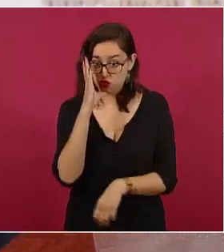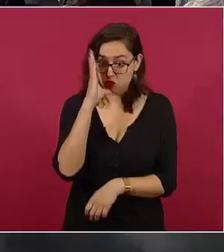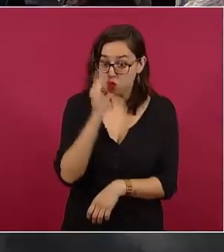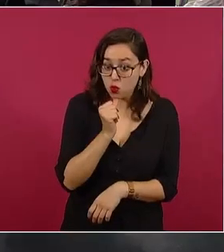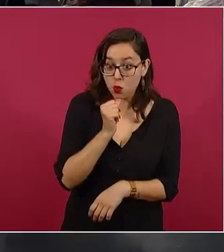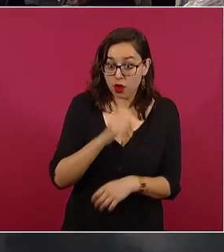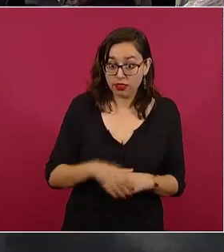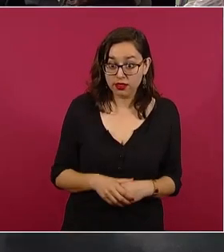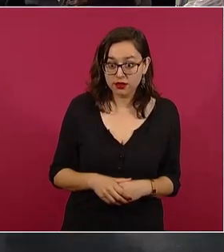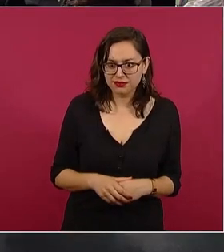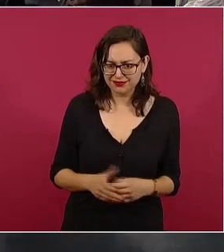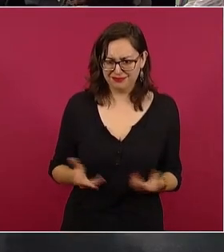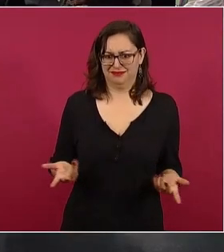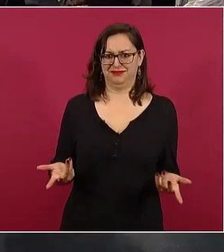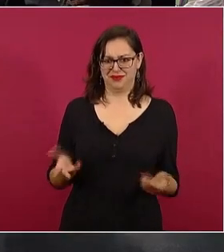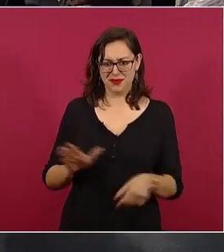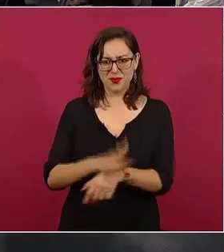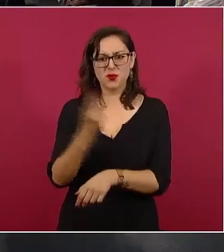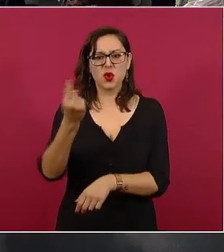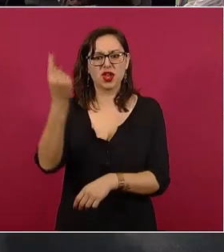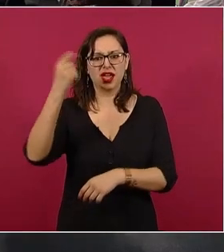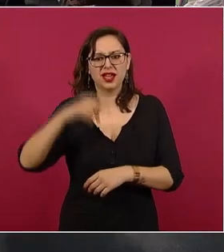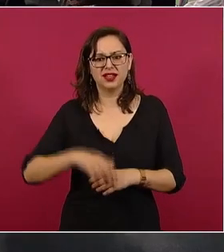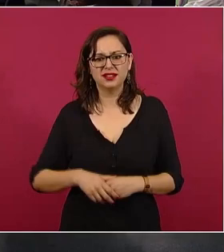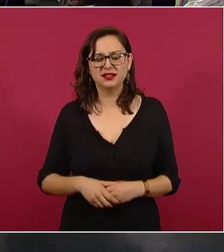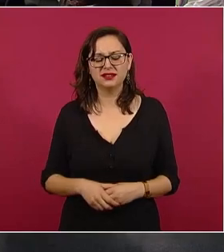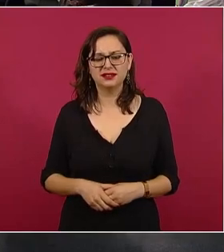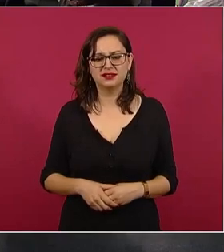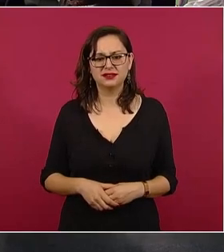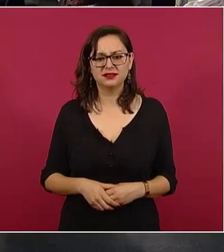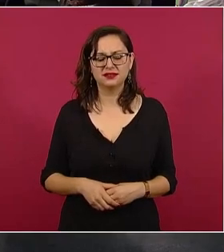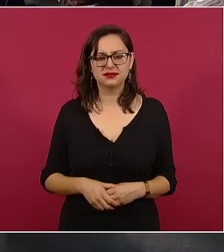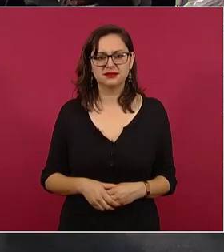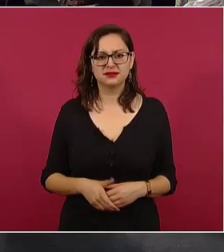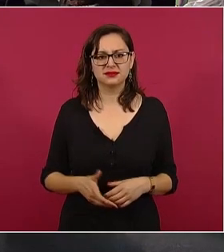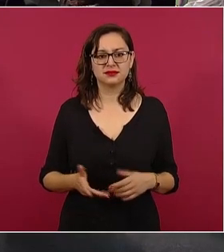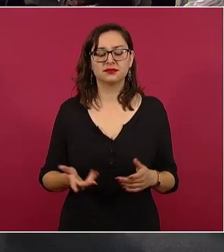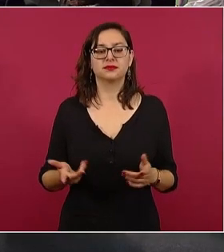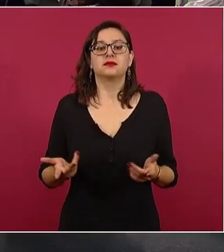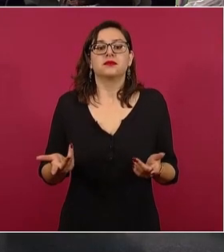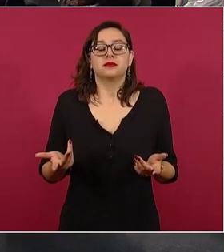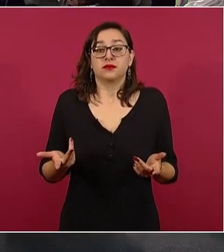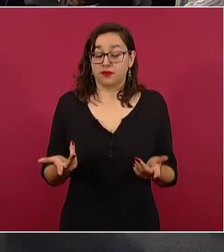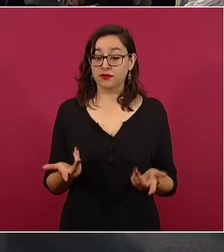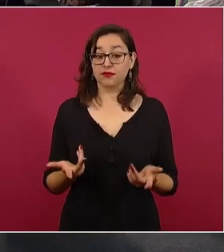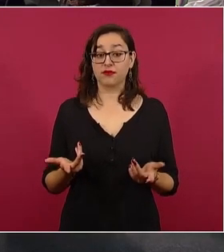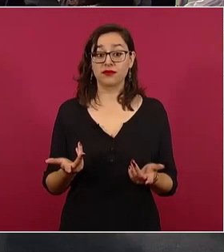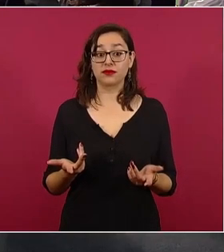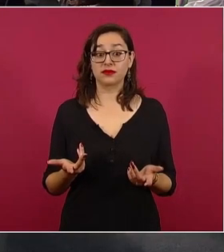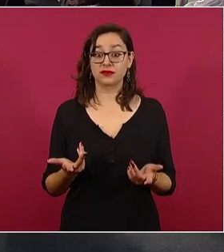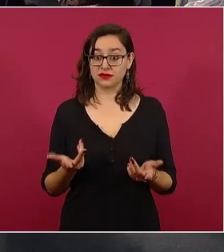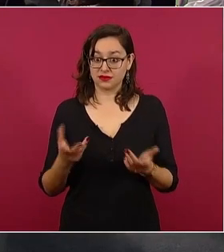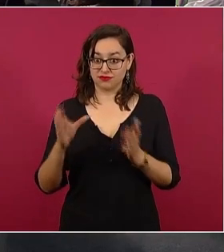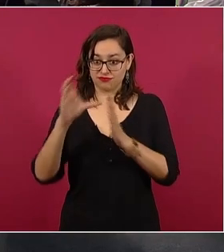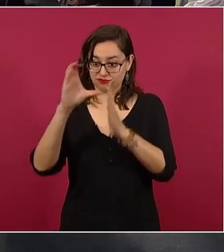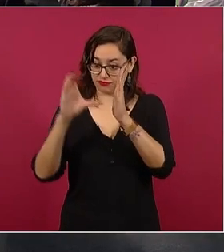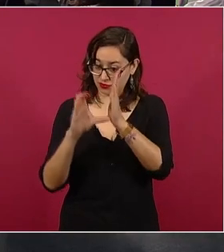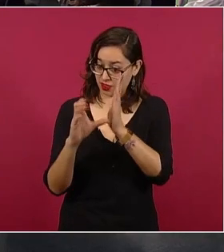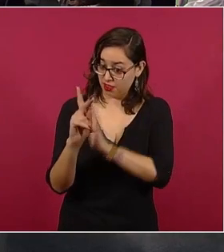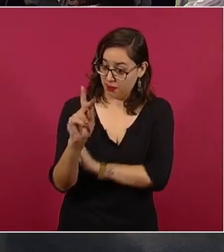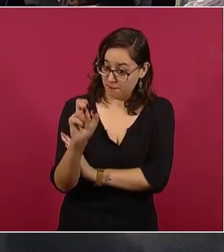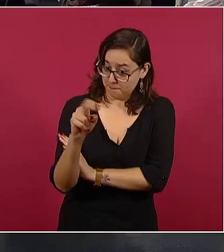¿No tienen lo del general? Y además está en el Código Penal.